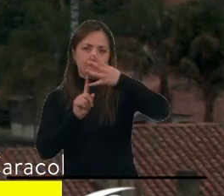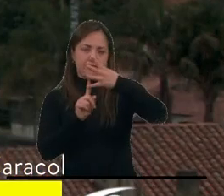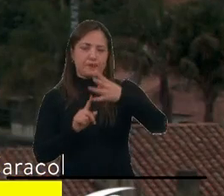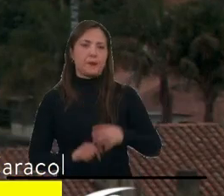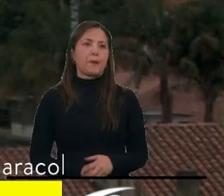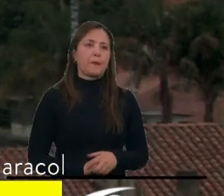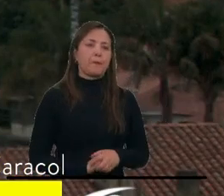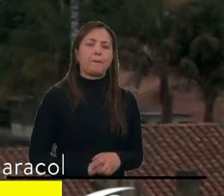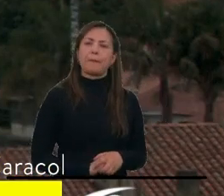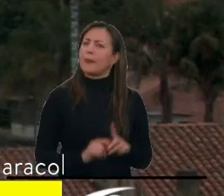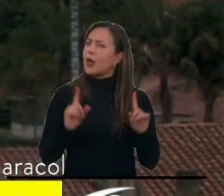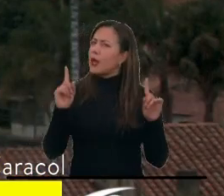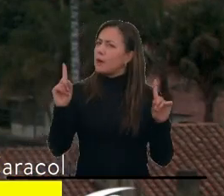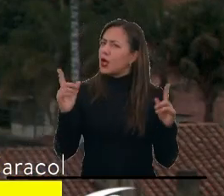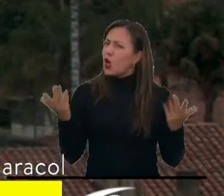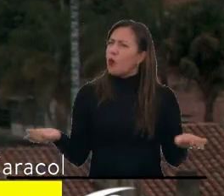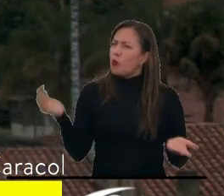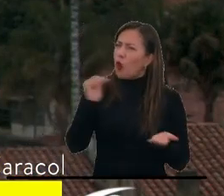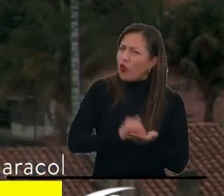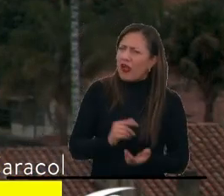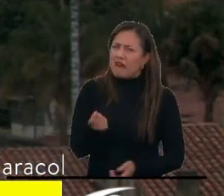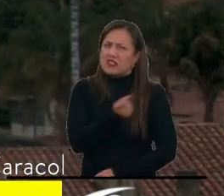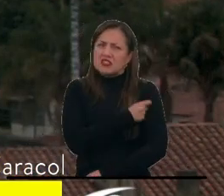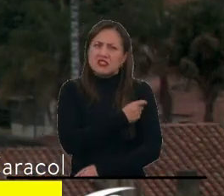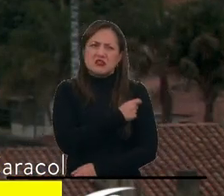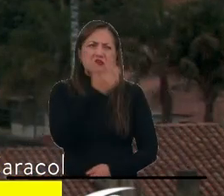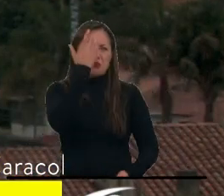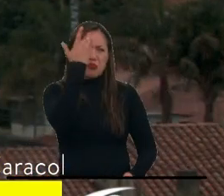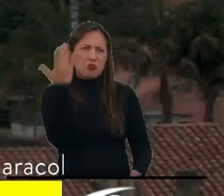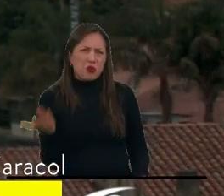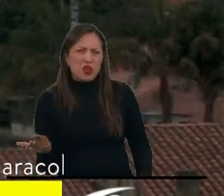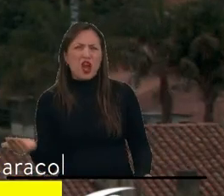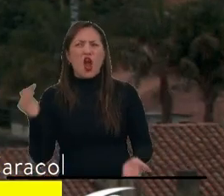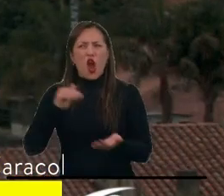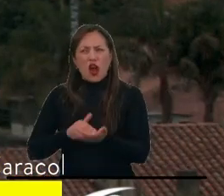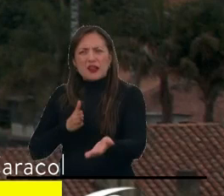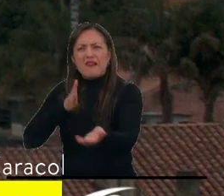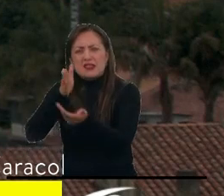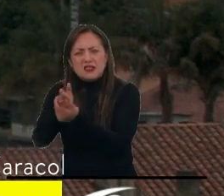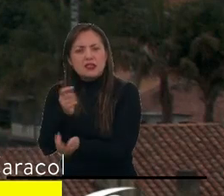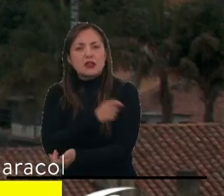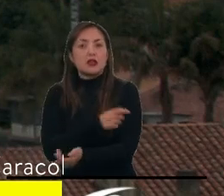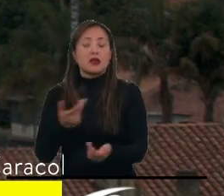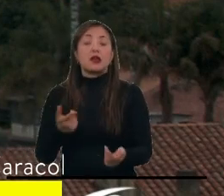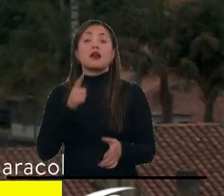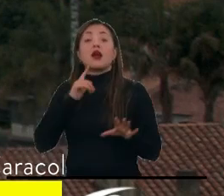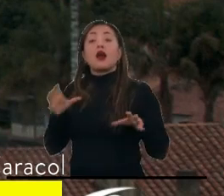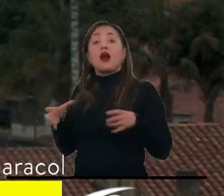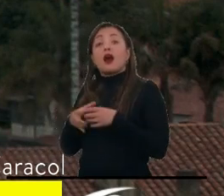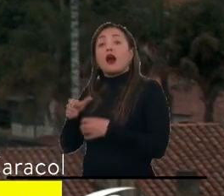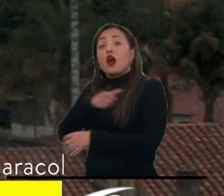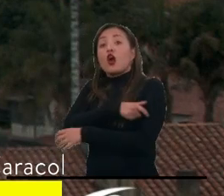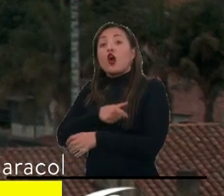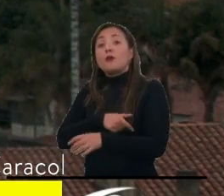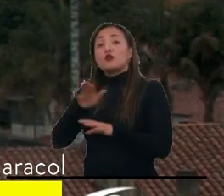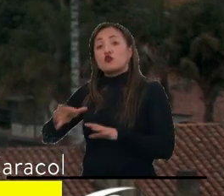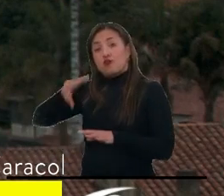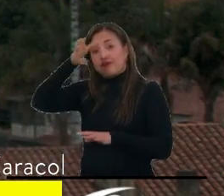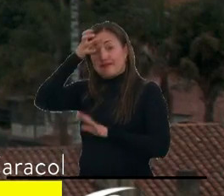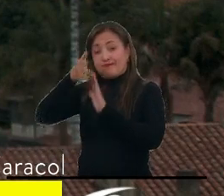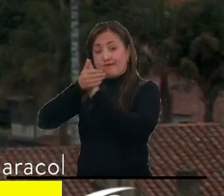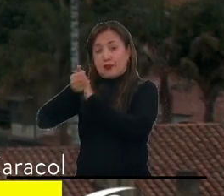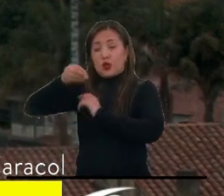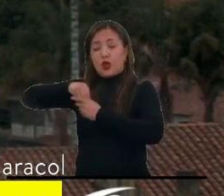Pero ¿por qué volvernos a vacunar? ¿Por qué otra vez volver a asistir al punto de vacunación? Pues el comité de expertos del Ministerio de Salud